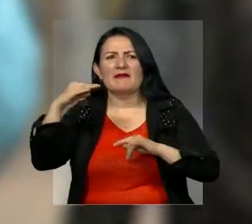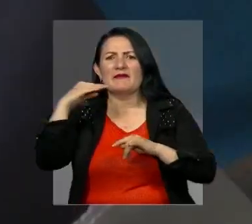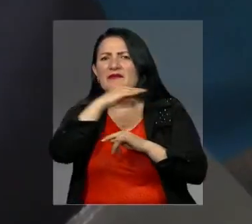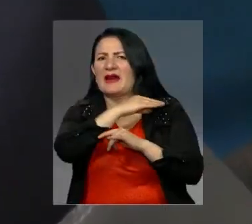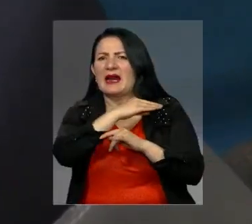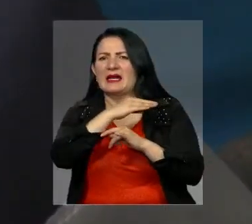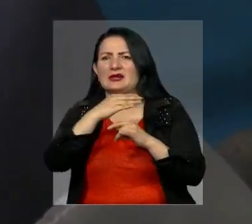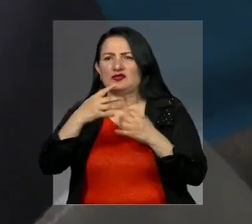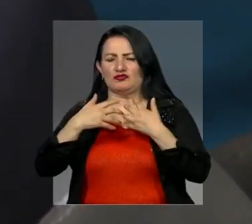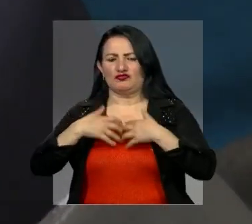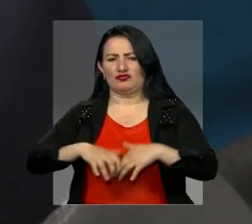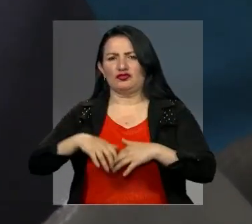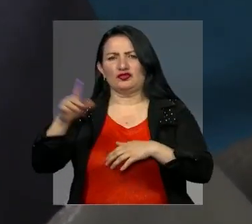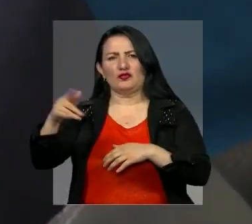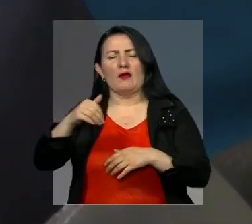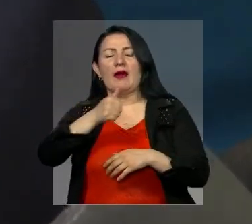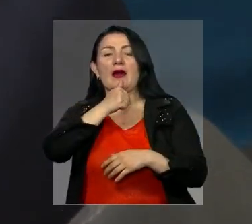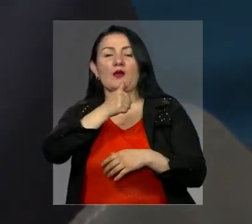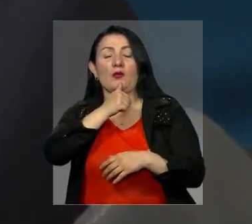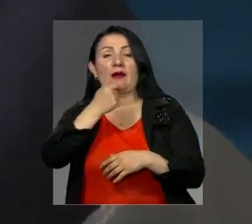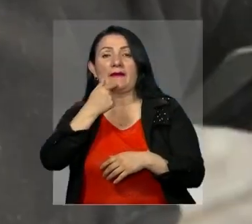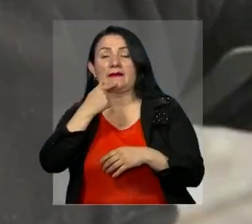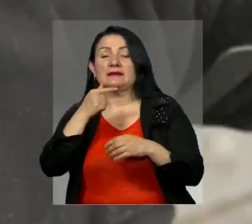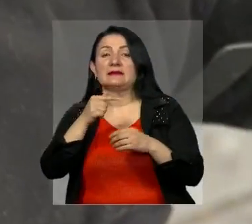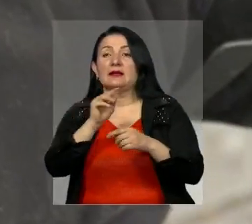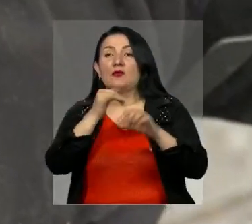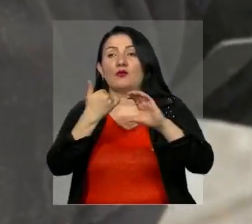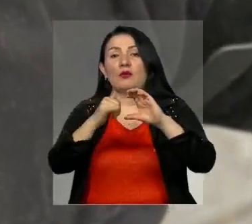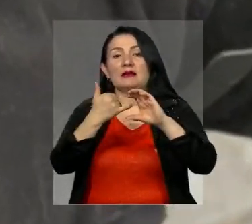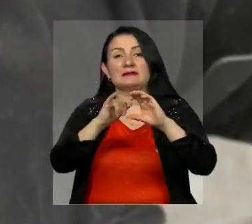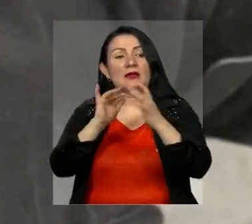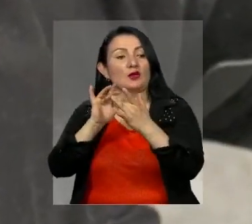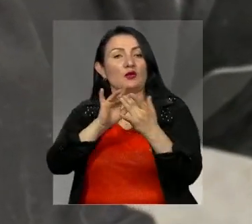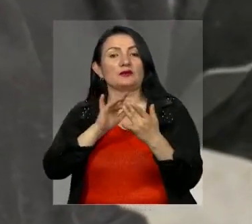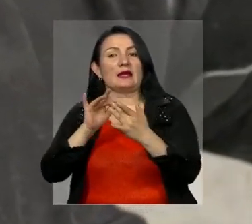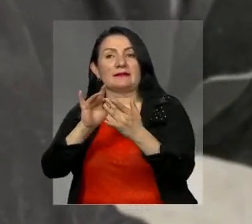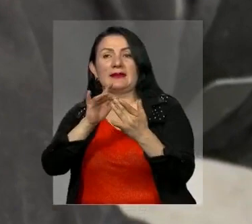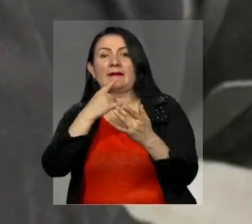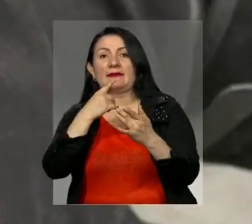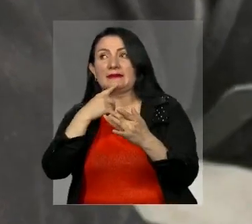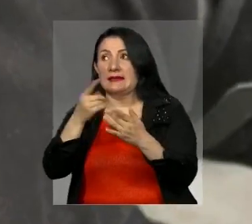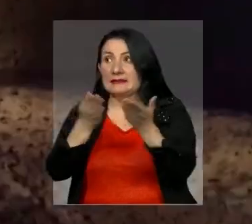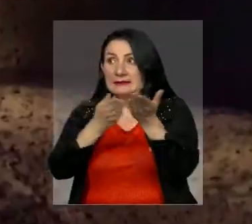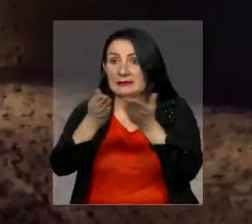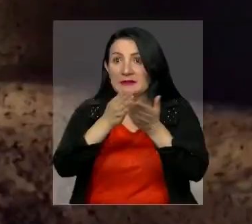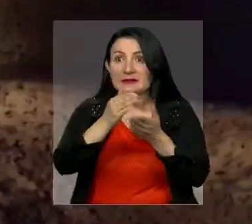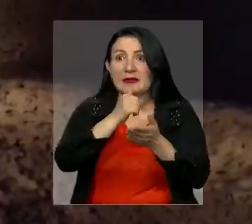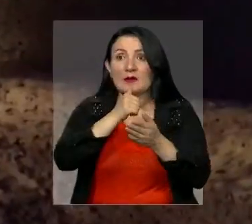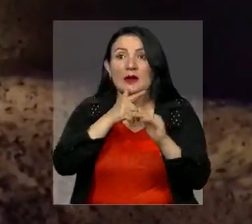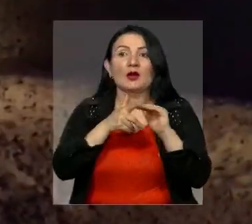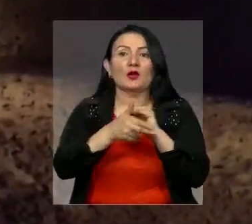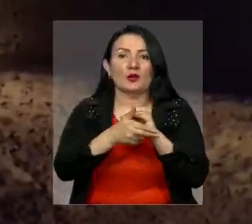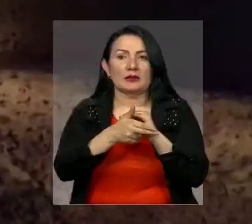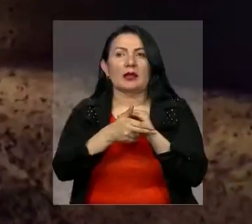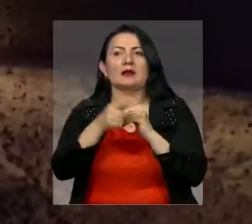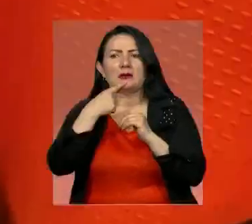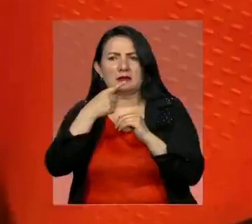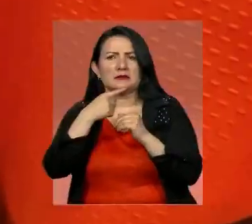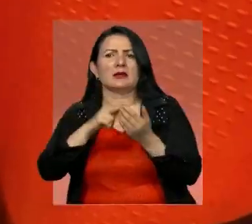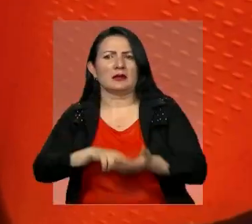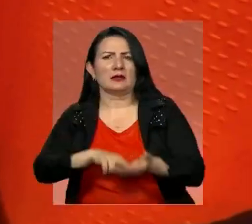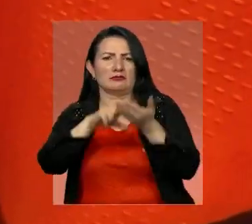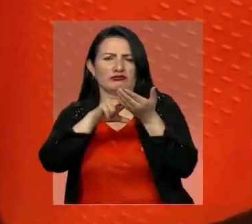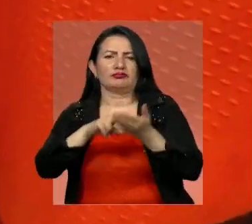funcionarios del acueducto, quienes a través de una cuenta de WhatsApp contactan a los vecinos que tienen el servicio de acueducto cortado y les prometen